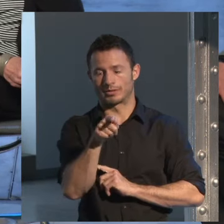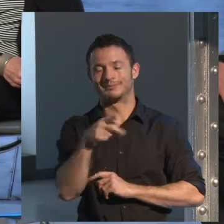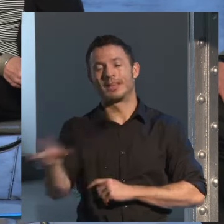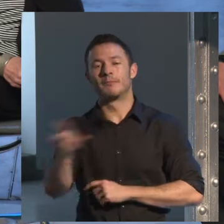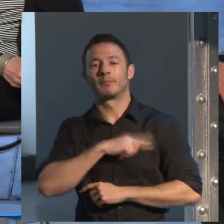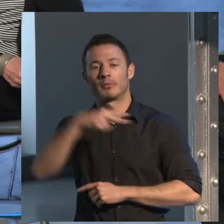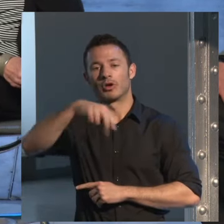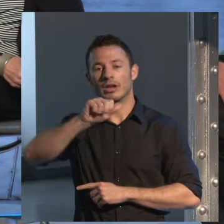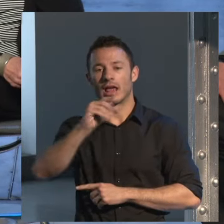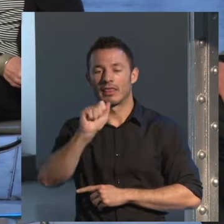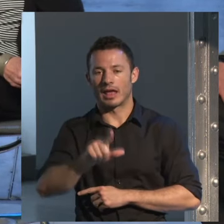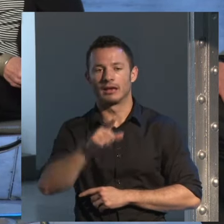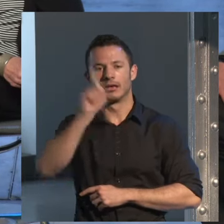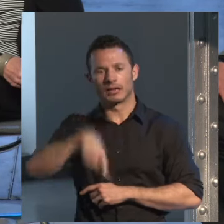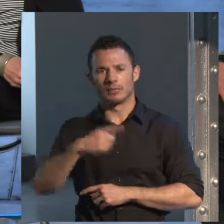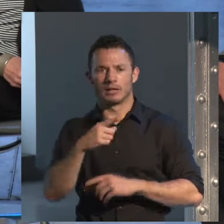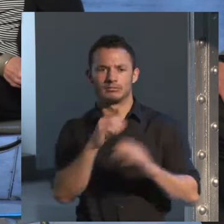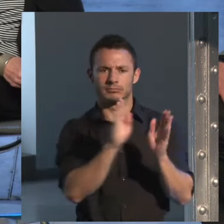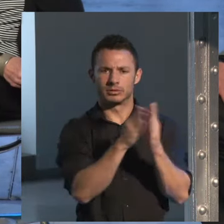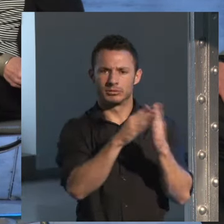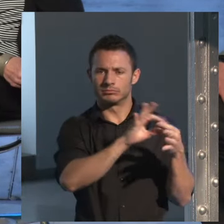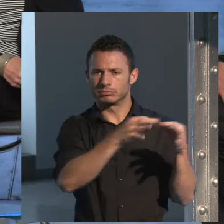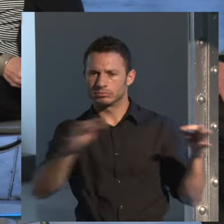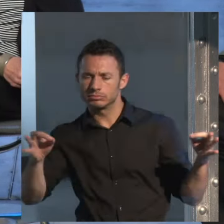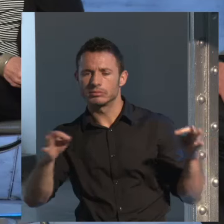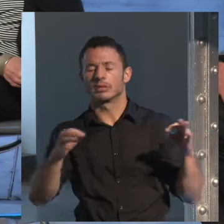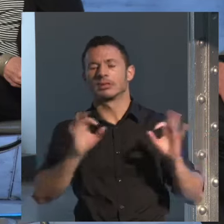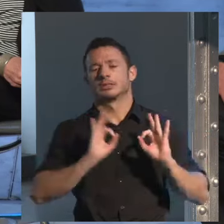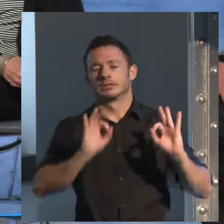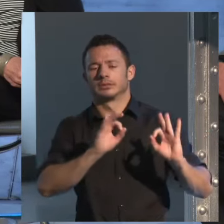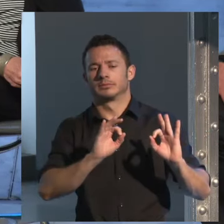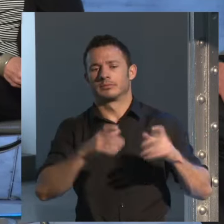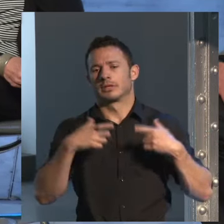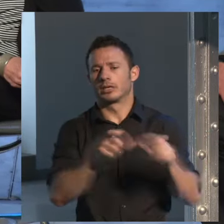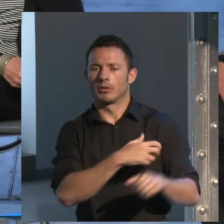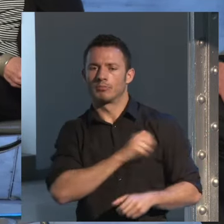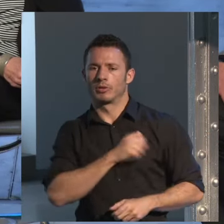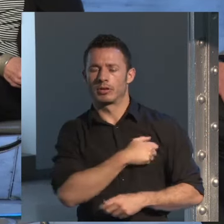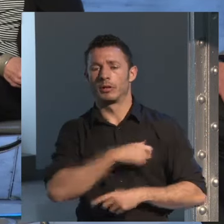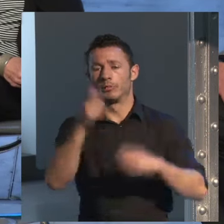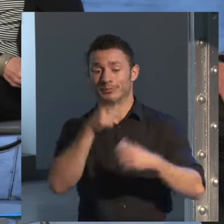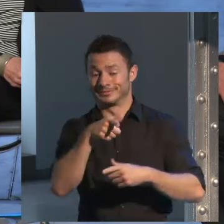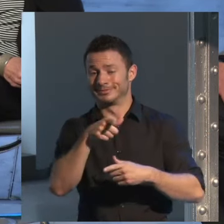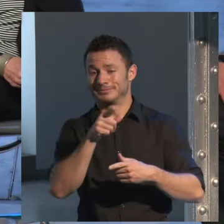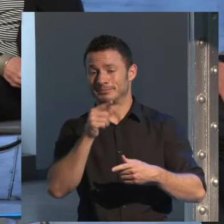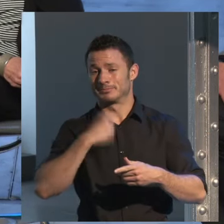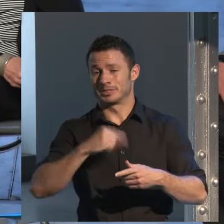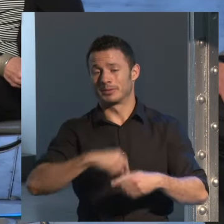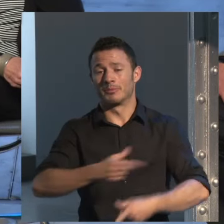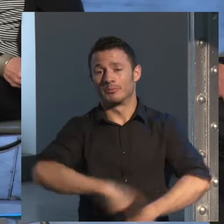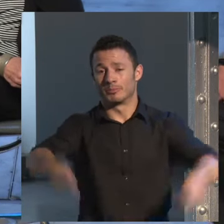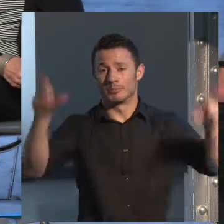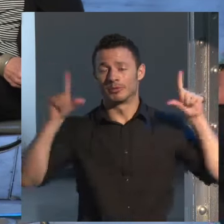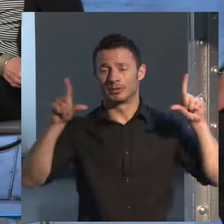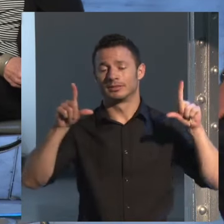toda la serie de novelas policíacas protagonizadas por su famosa Petra Delicado, que la han convertido en una de las escritoras de